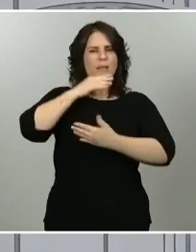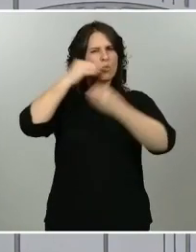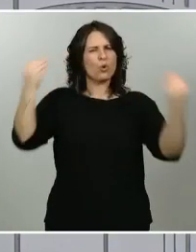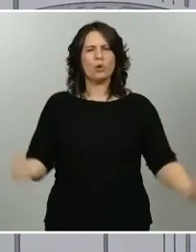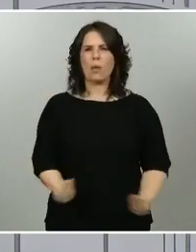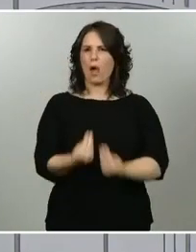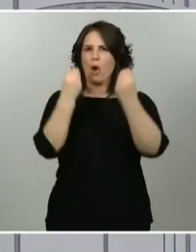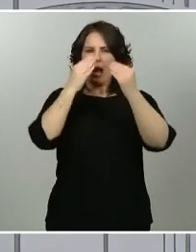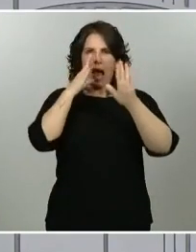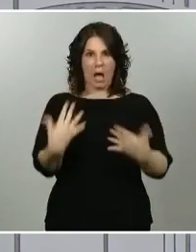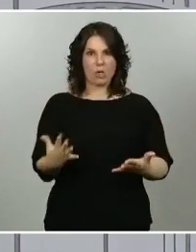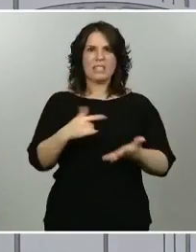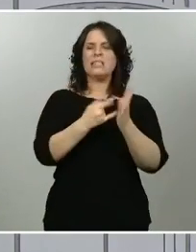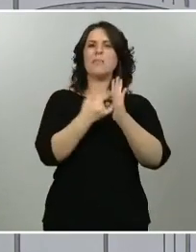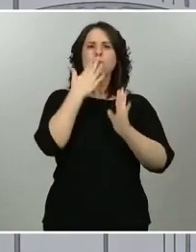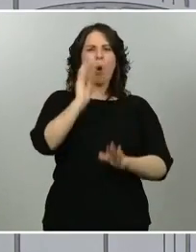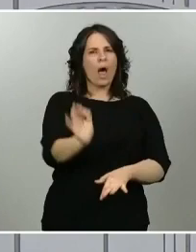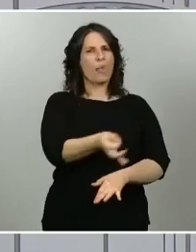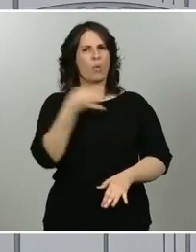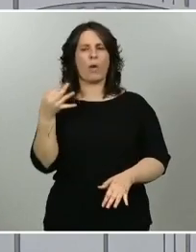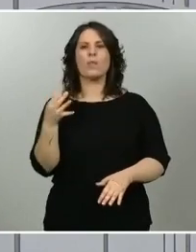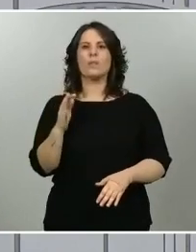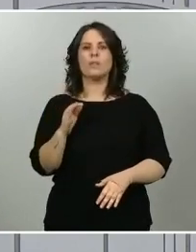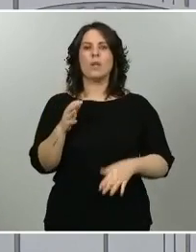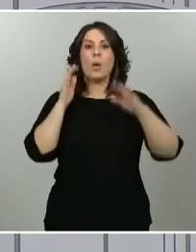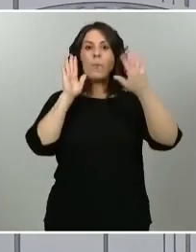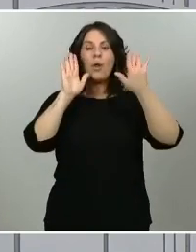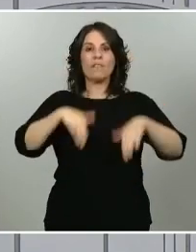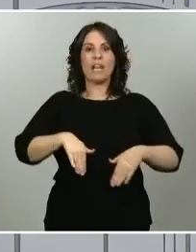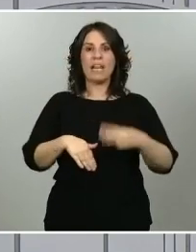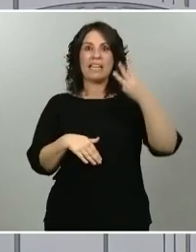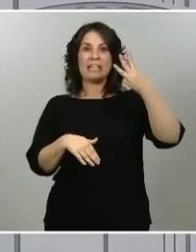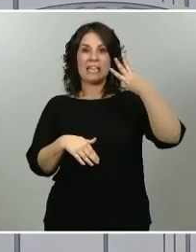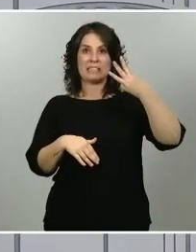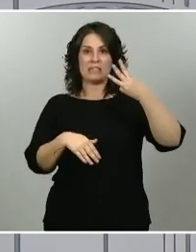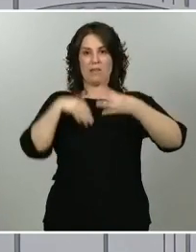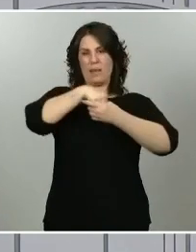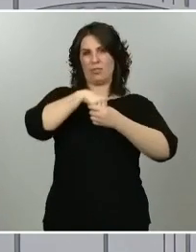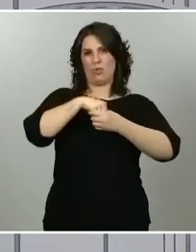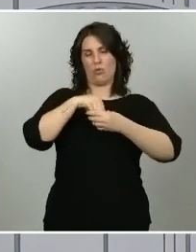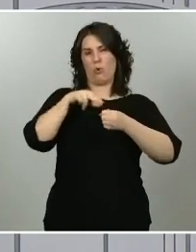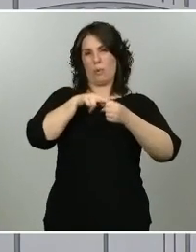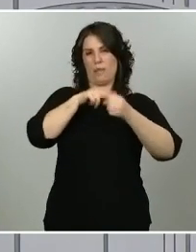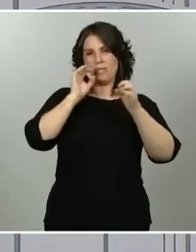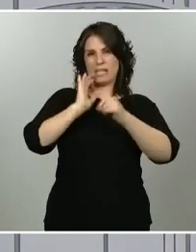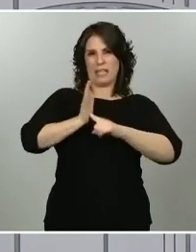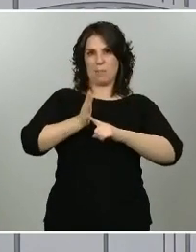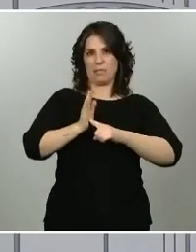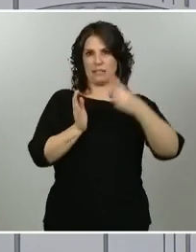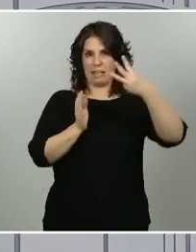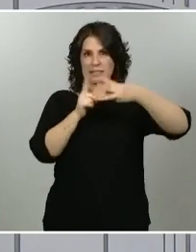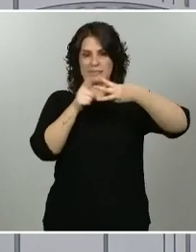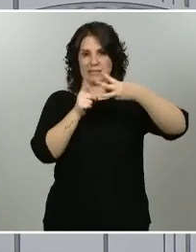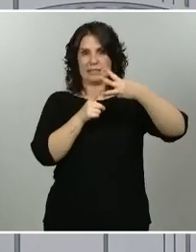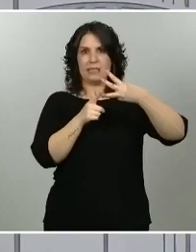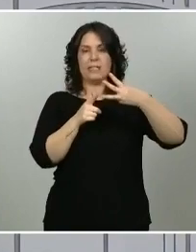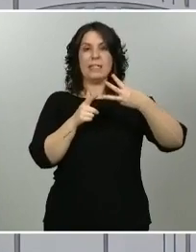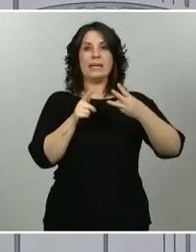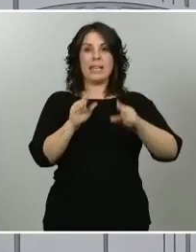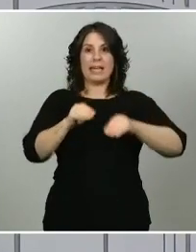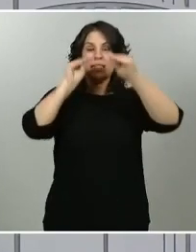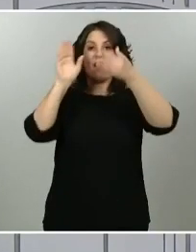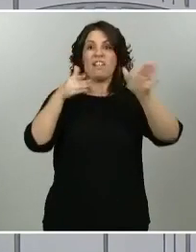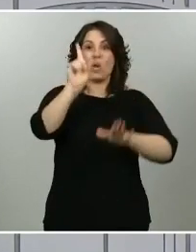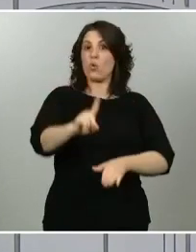pero lo cierto es que las tres provincias de Castilla-La Mancha en las que no se progresa fase 1, la situación